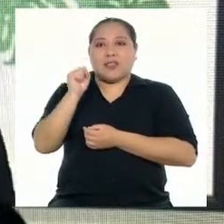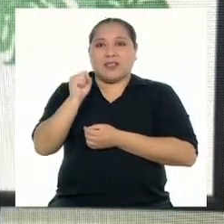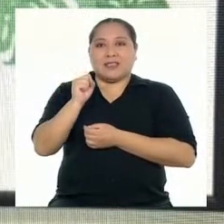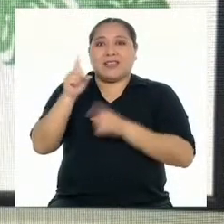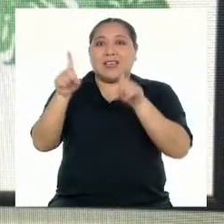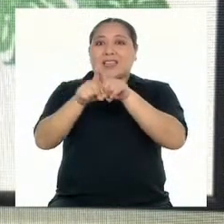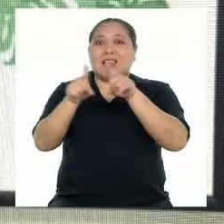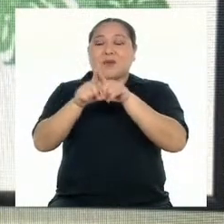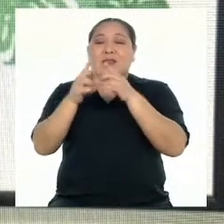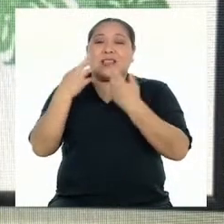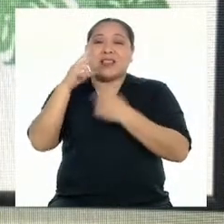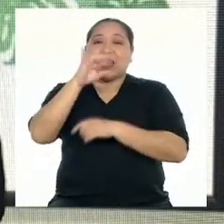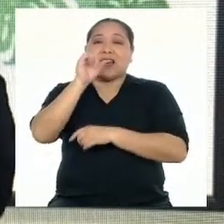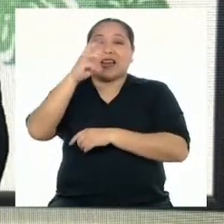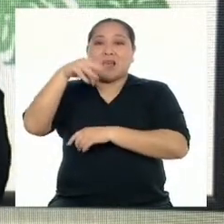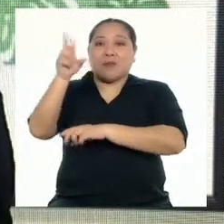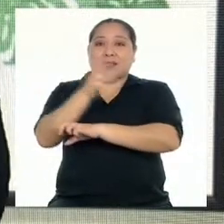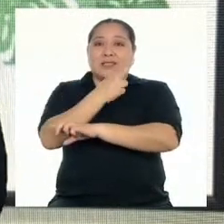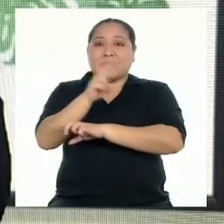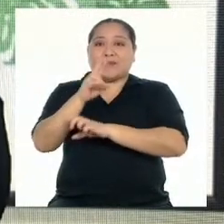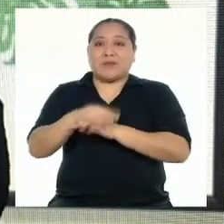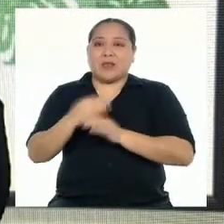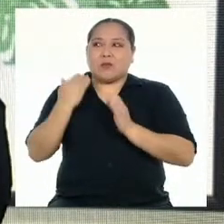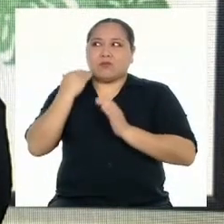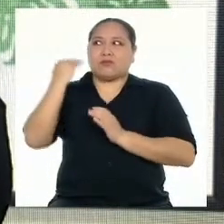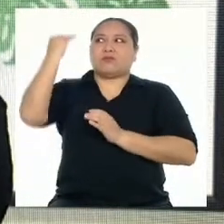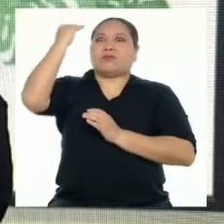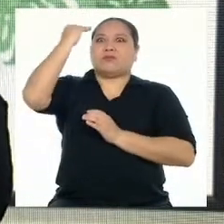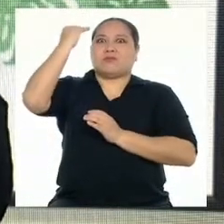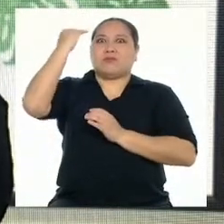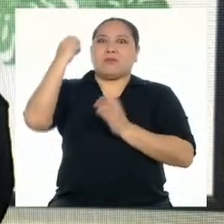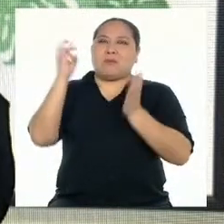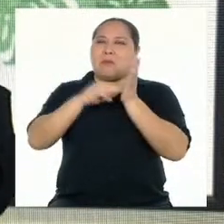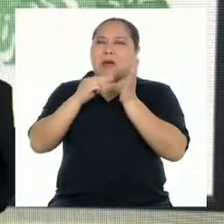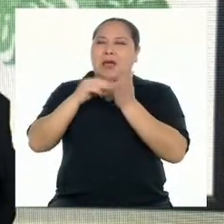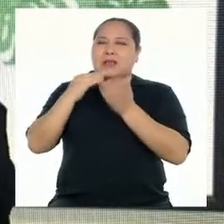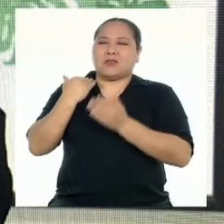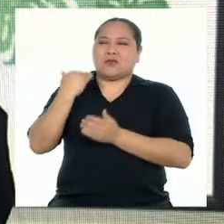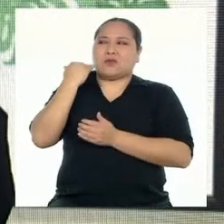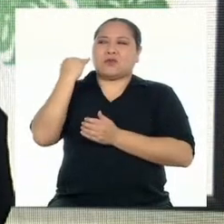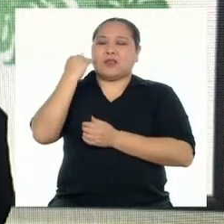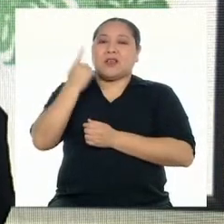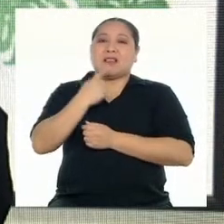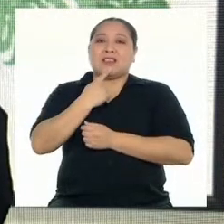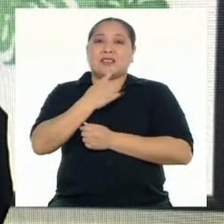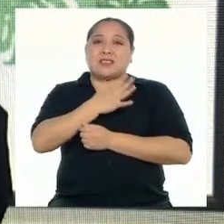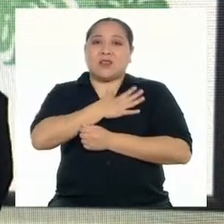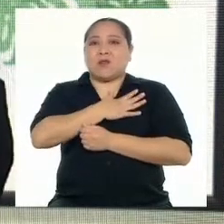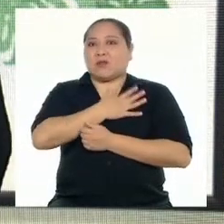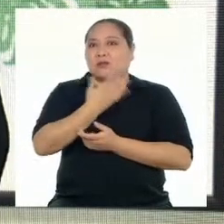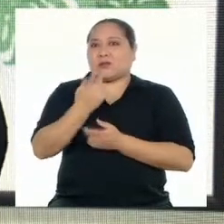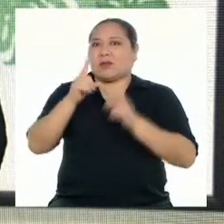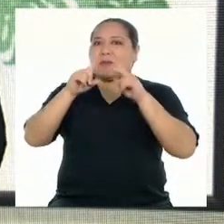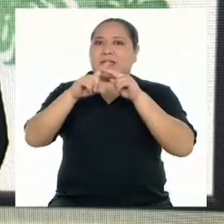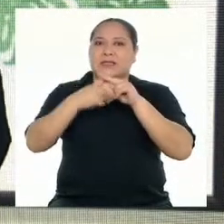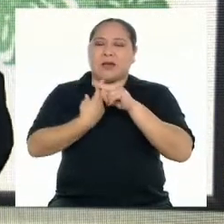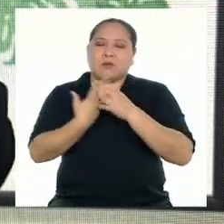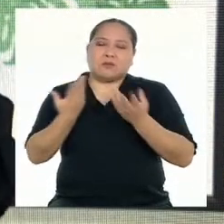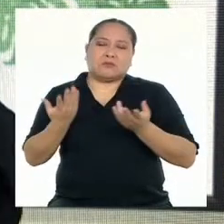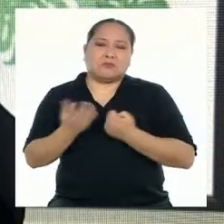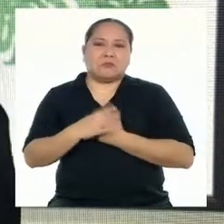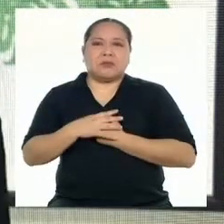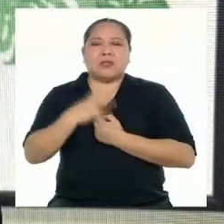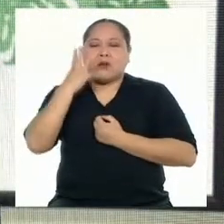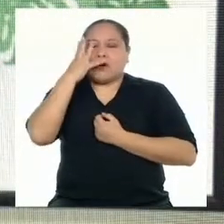también ten rimas. Y crecemos un poco más. Ya estamos en la secundaria. Empezamos a